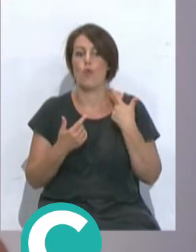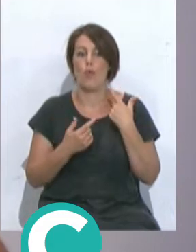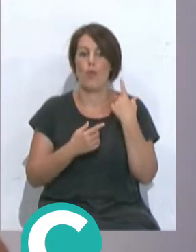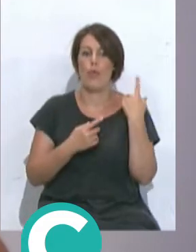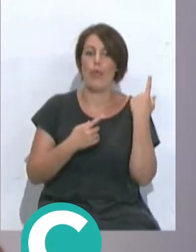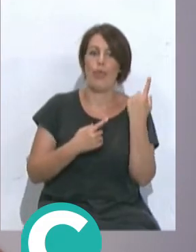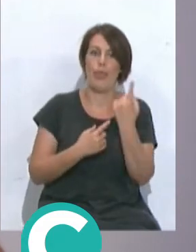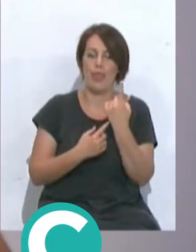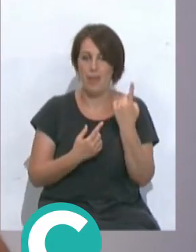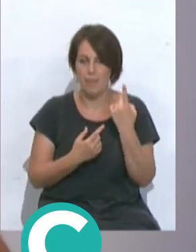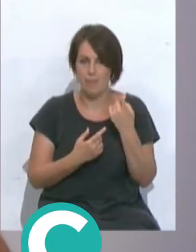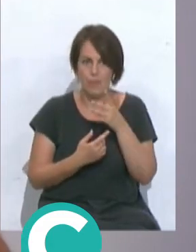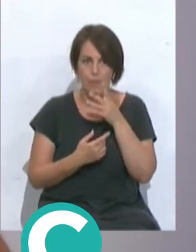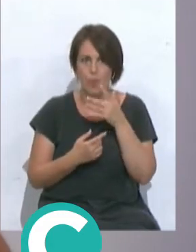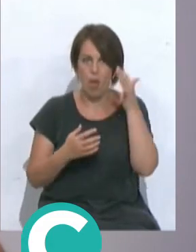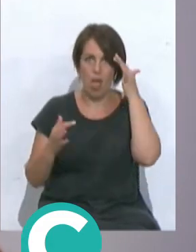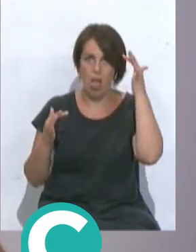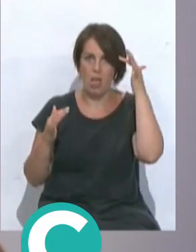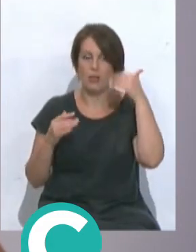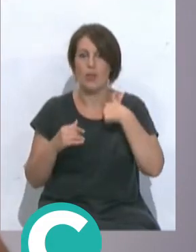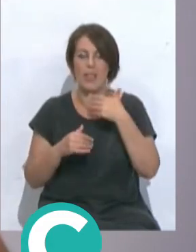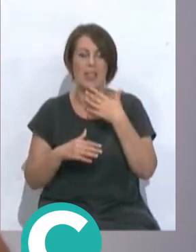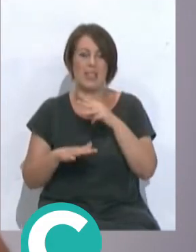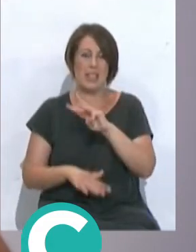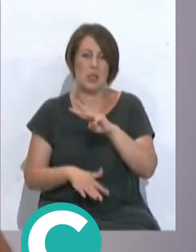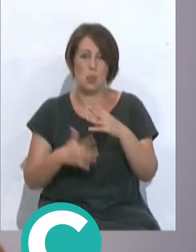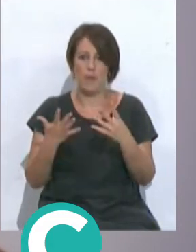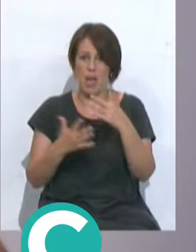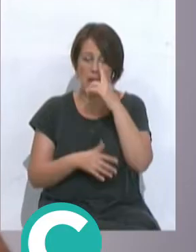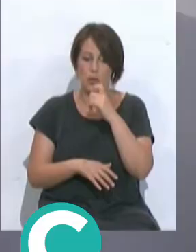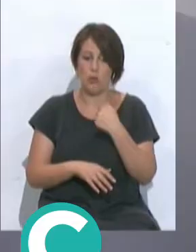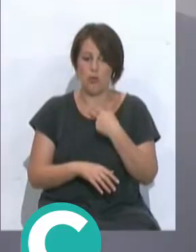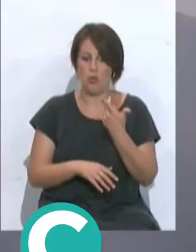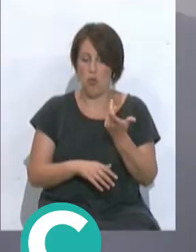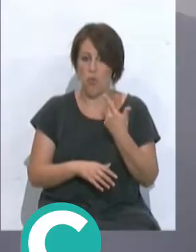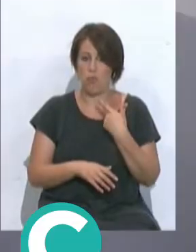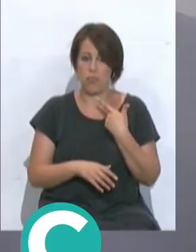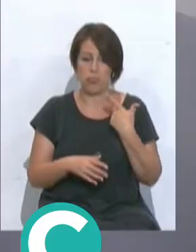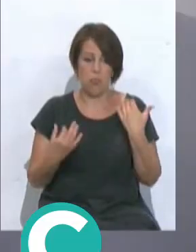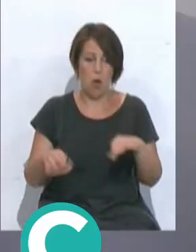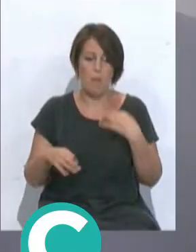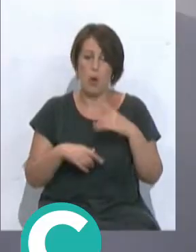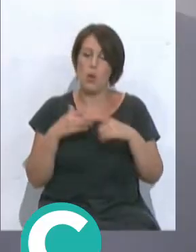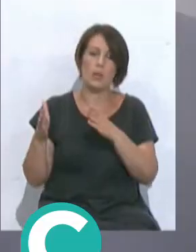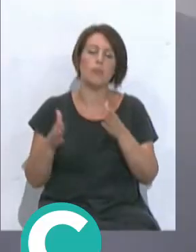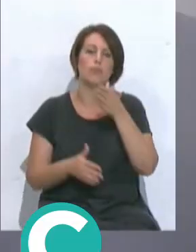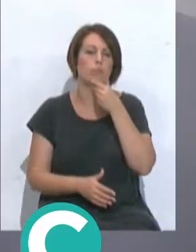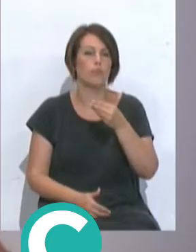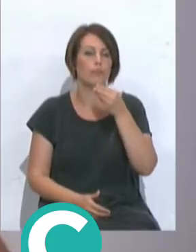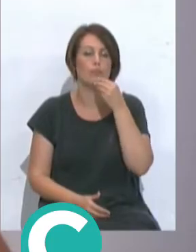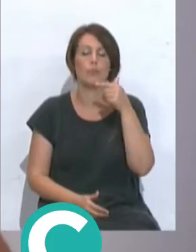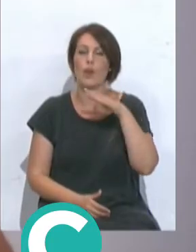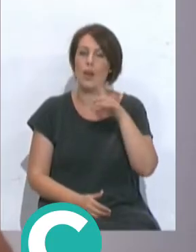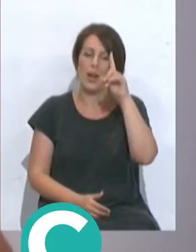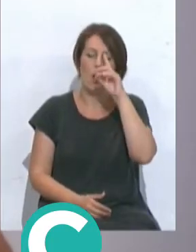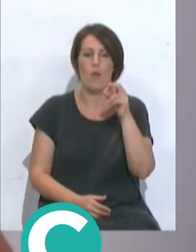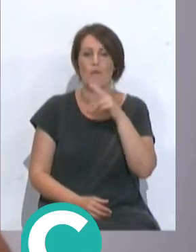perspectiva. Pero bueno, yo te digo yo hasta los 39 años estaba en el barro como es el que dice, después he disfrutado de una etapa muy bonita pero creo que